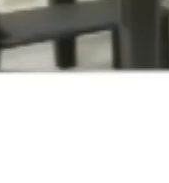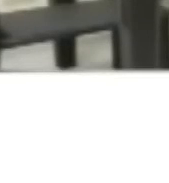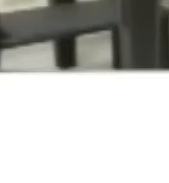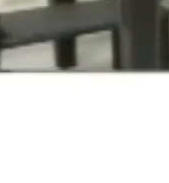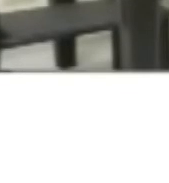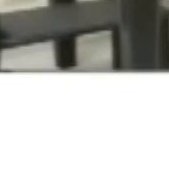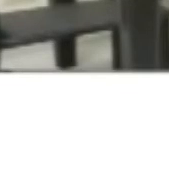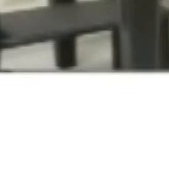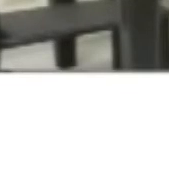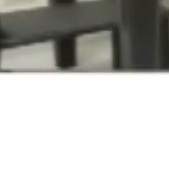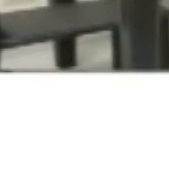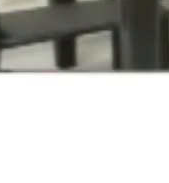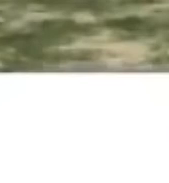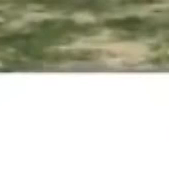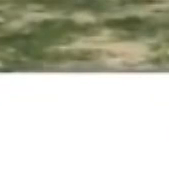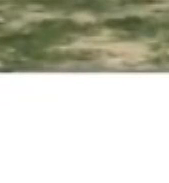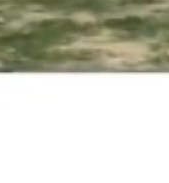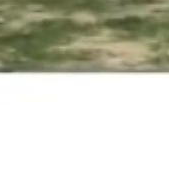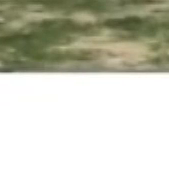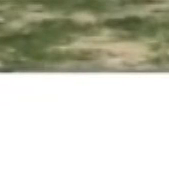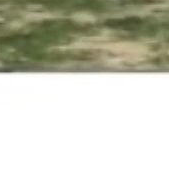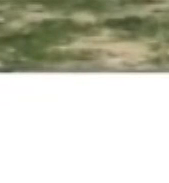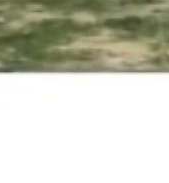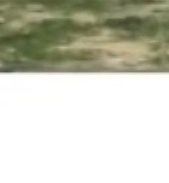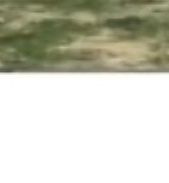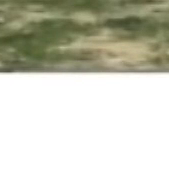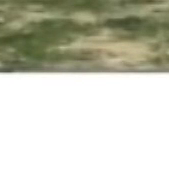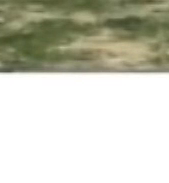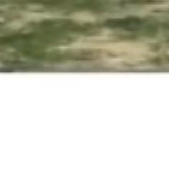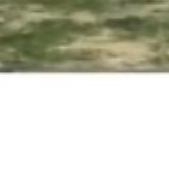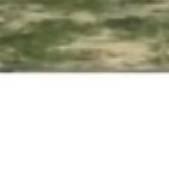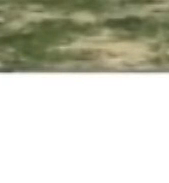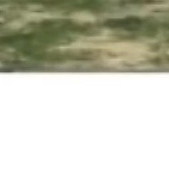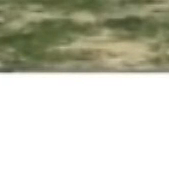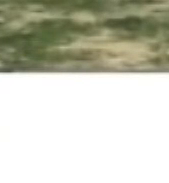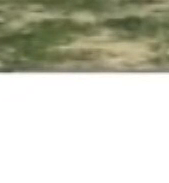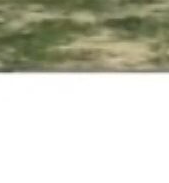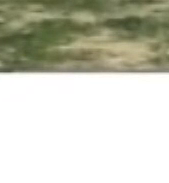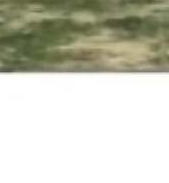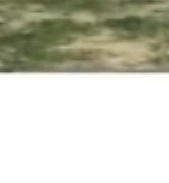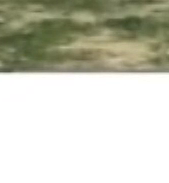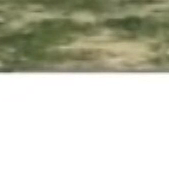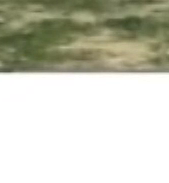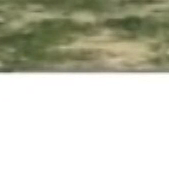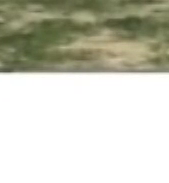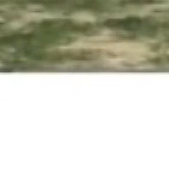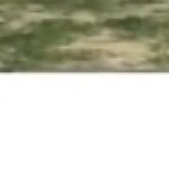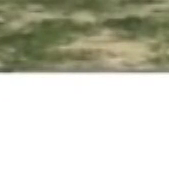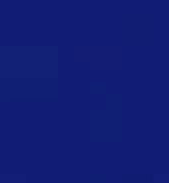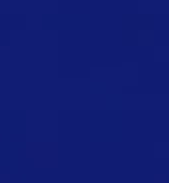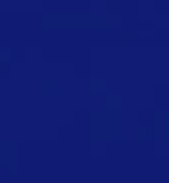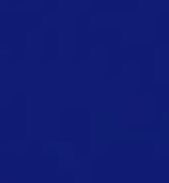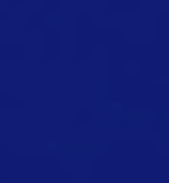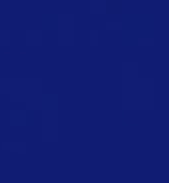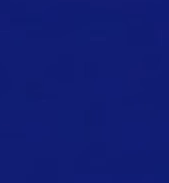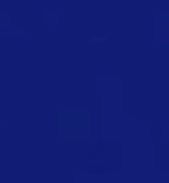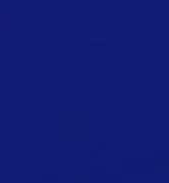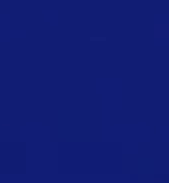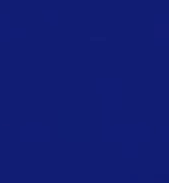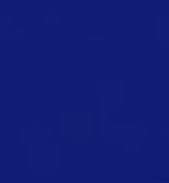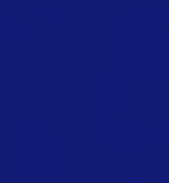De las 58 Con esto contribuimos A la seguridad De la comunidad En general Villa Olímpica Kilómetro 3 Vía Galapa Teléfono